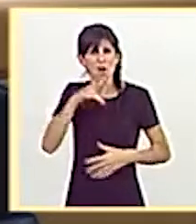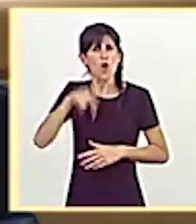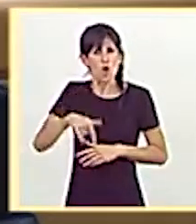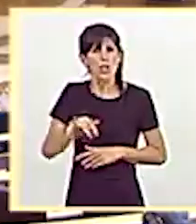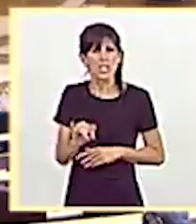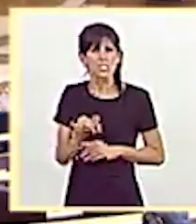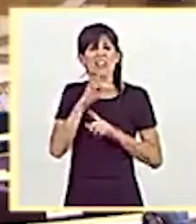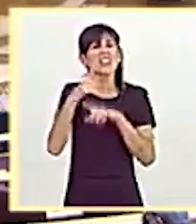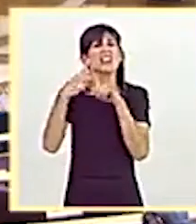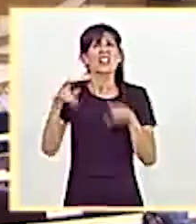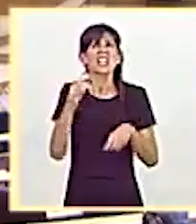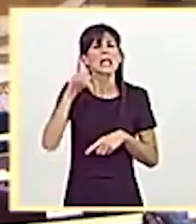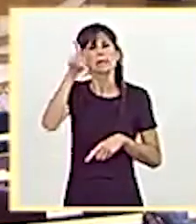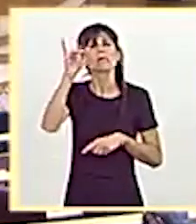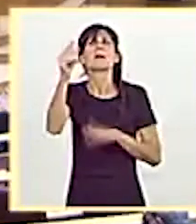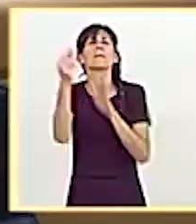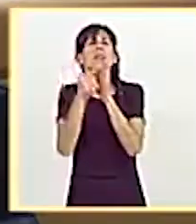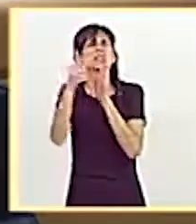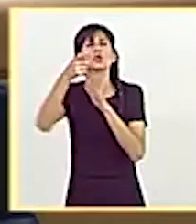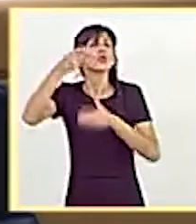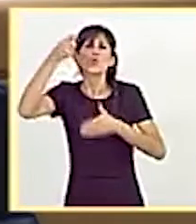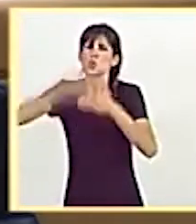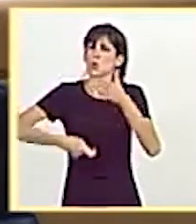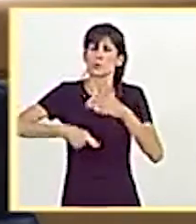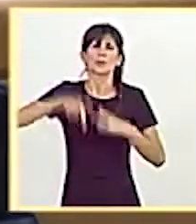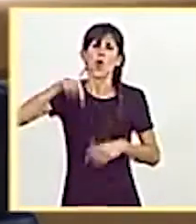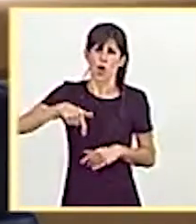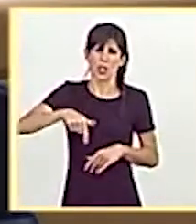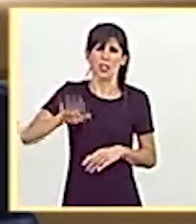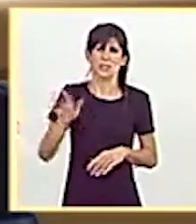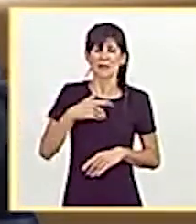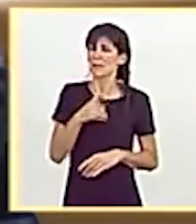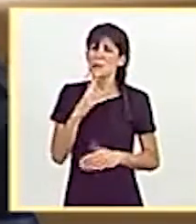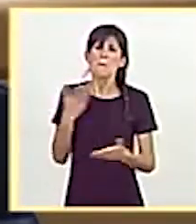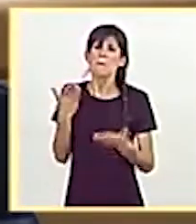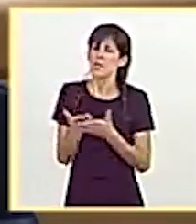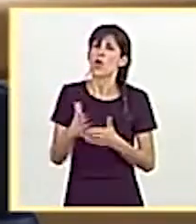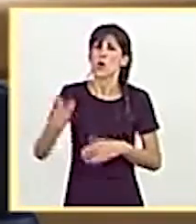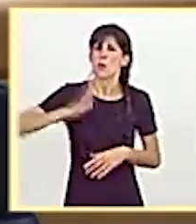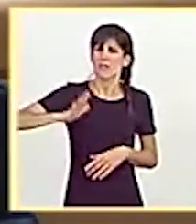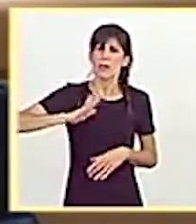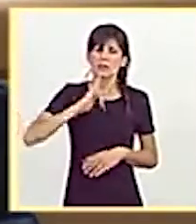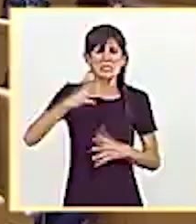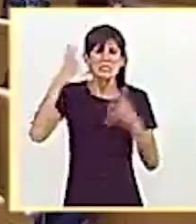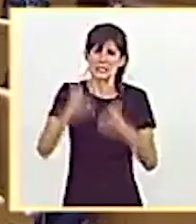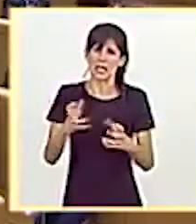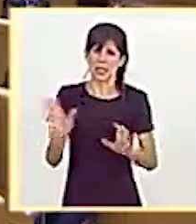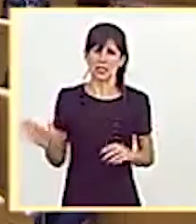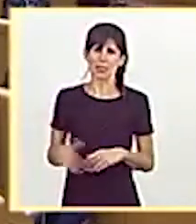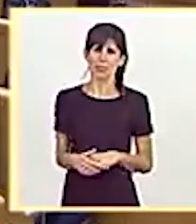La diferencia es que Navarra ha adoptado medidas durísimas hoy mismo. Les pido por favor seriedad.